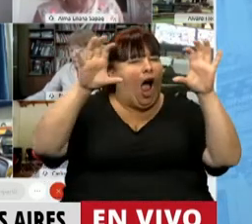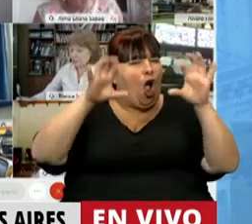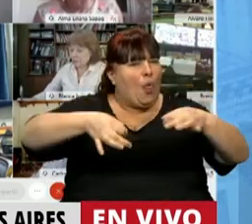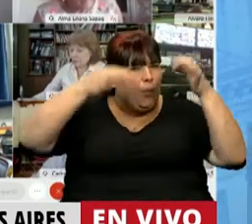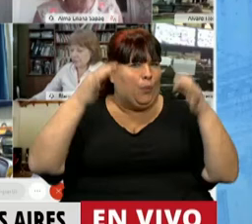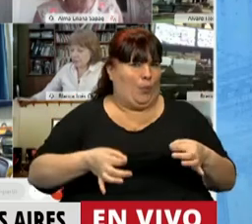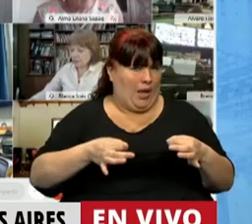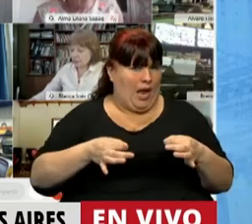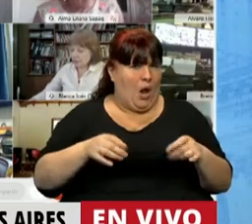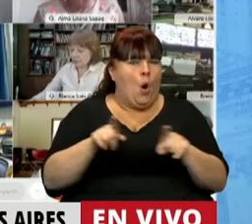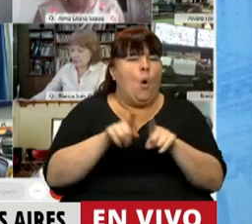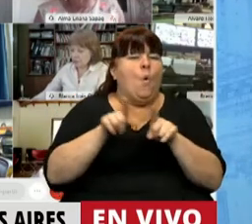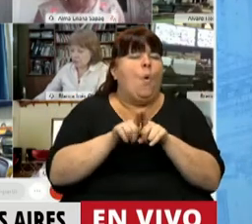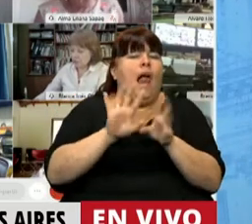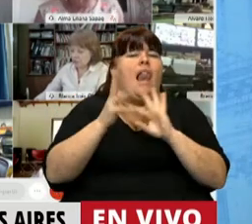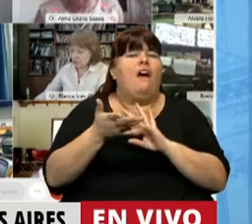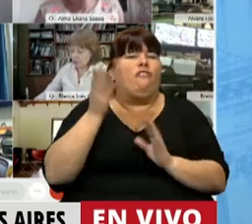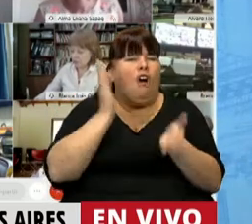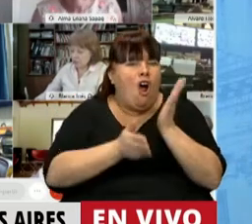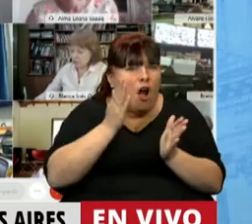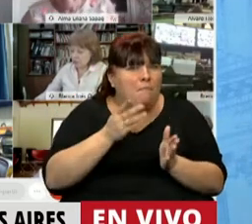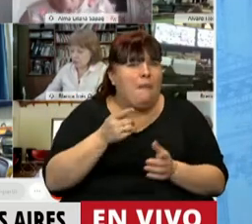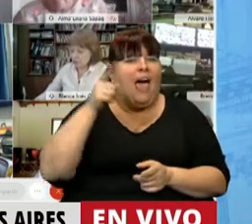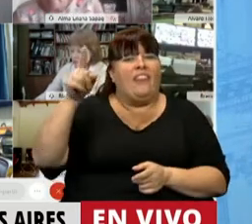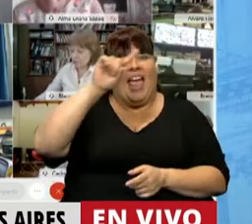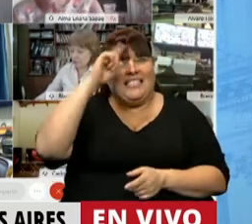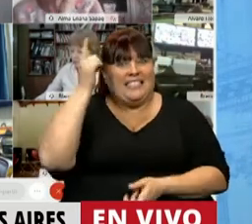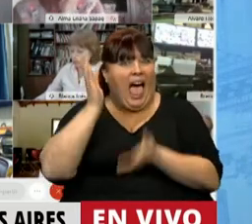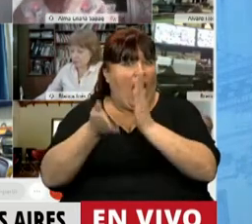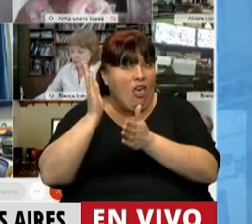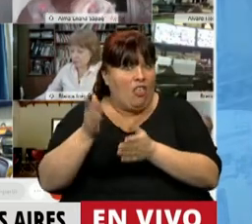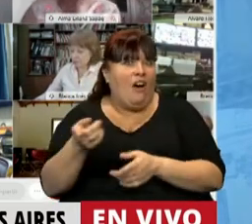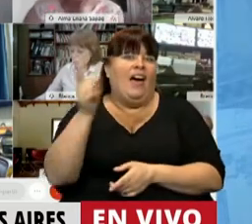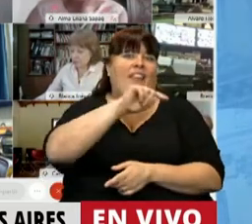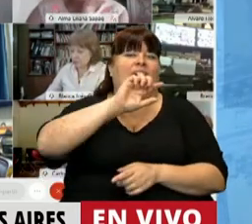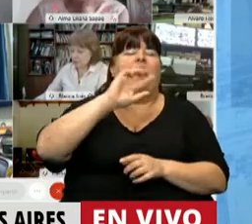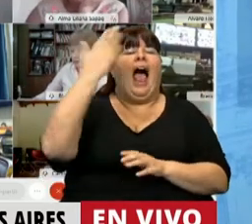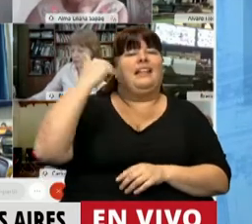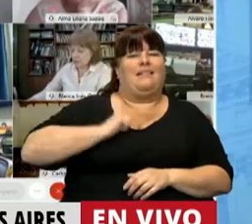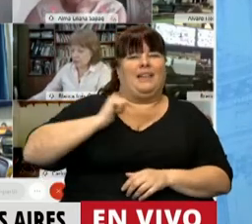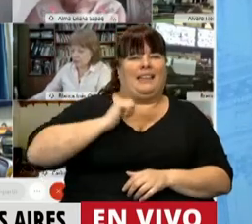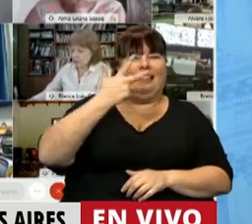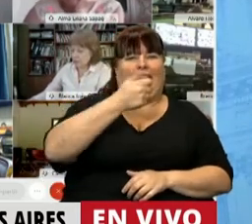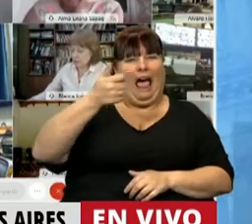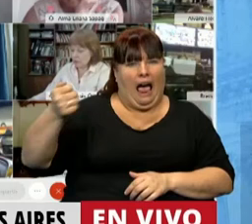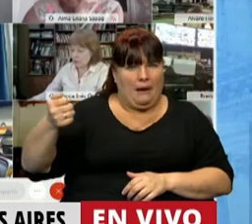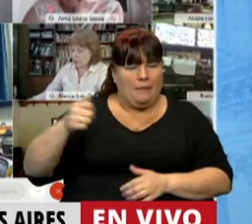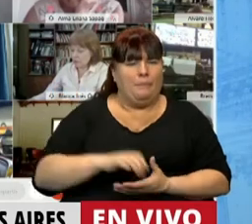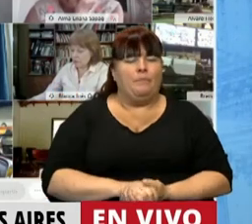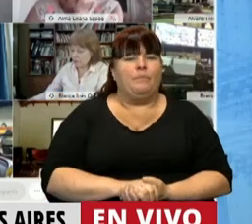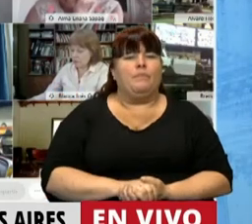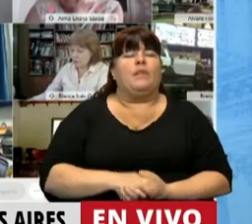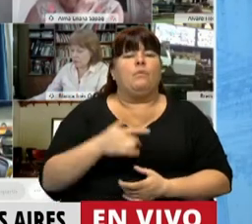claramente como las acciones para estatales represivas de la triple A. Entonces,